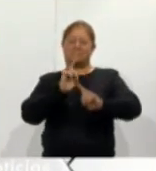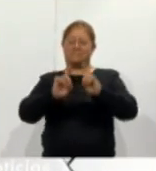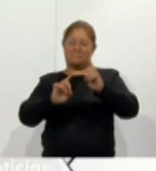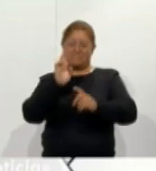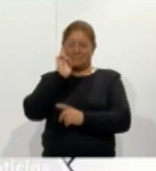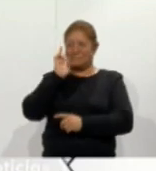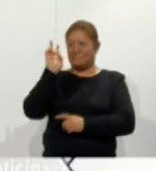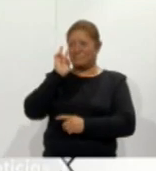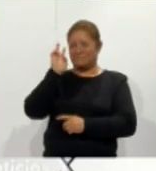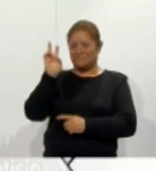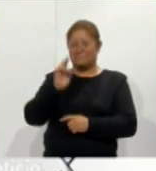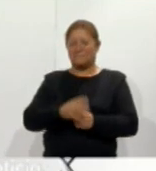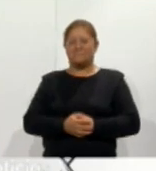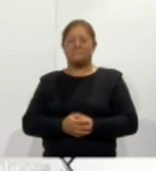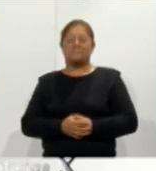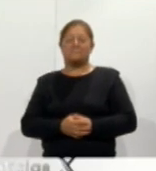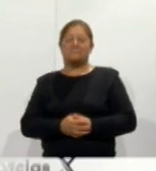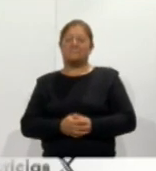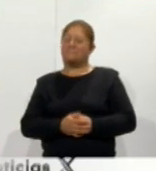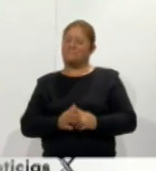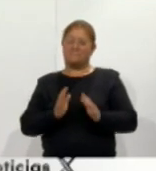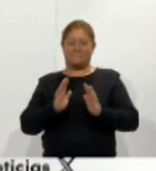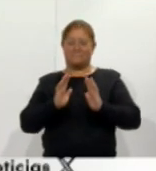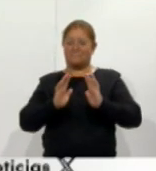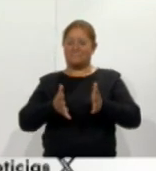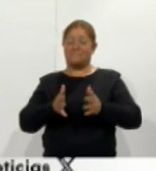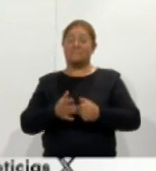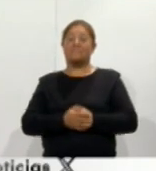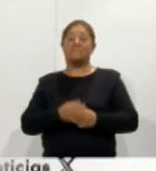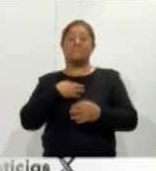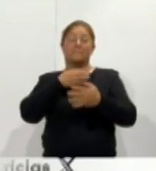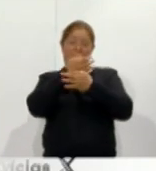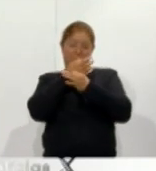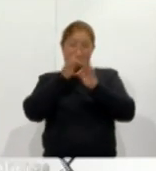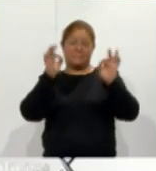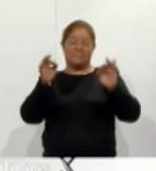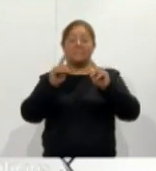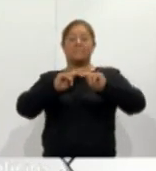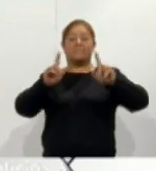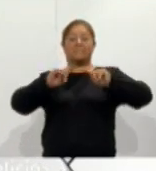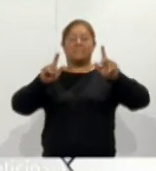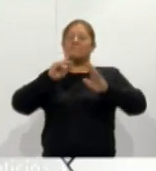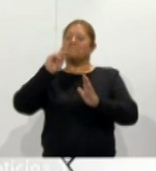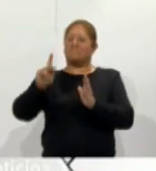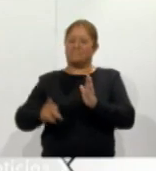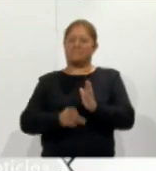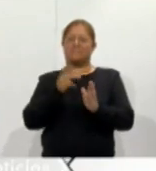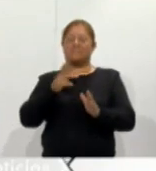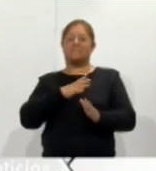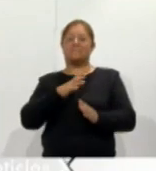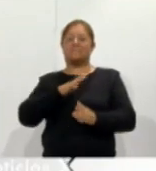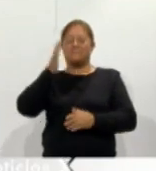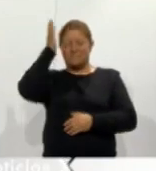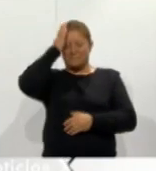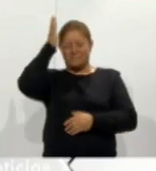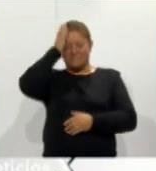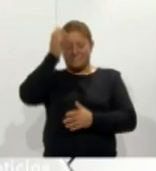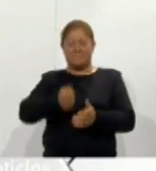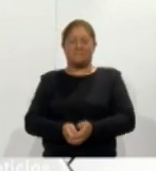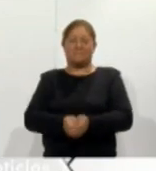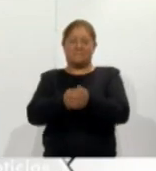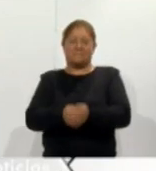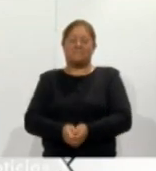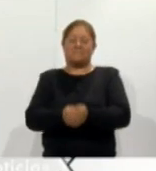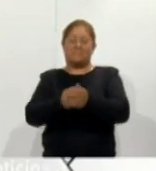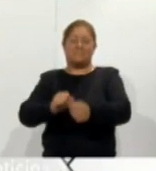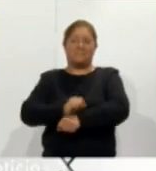y ahora le tenemos información deportiva queremos comunicarle que Tlaxcala nuevamente será sede de voleibol de playa